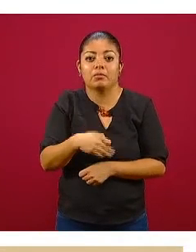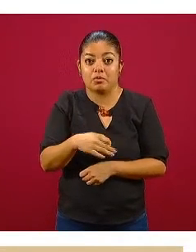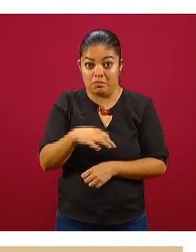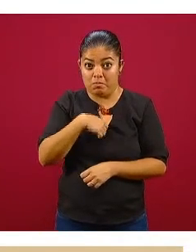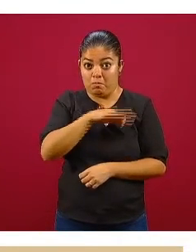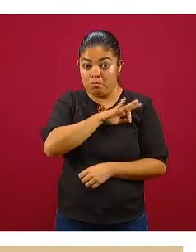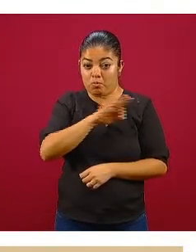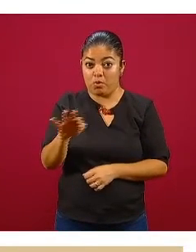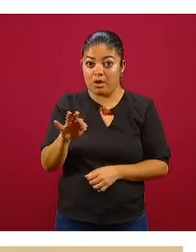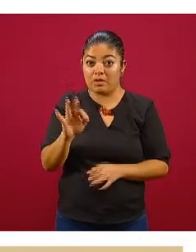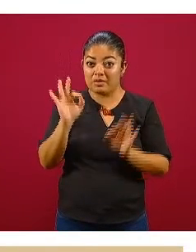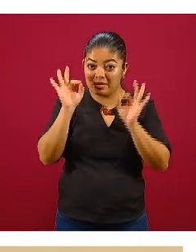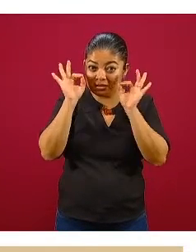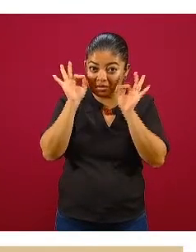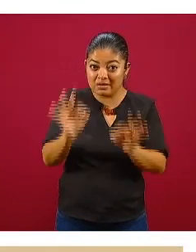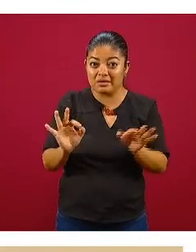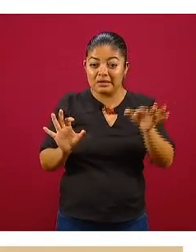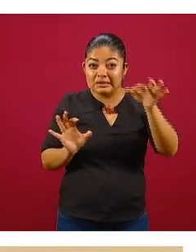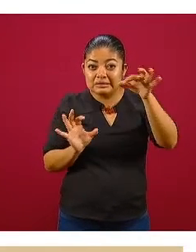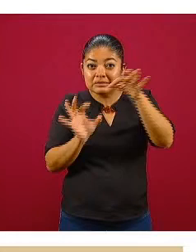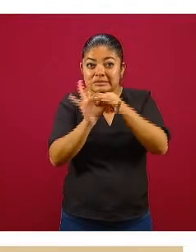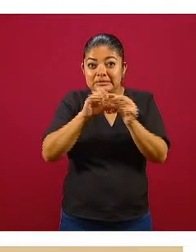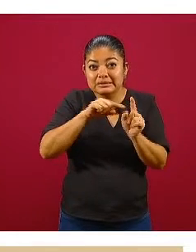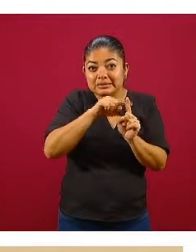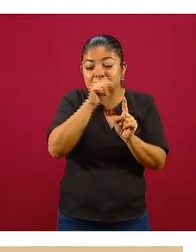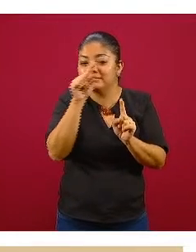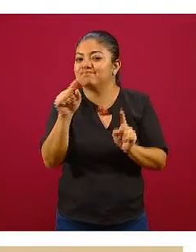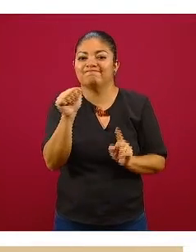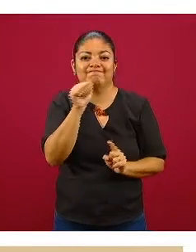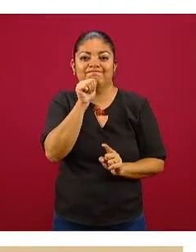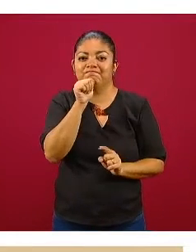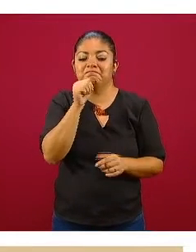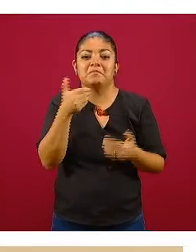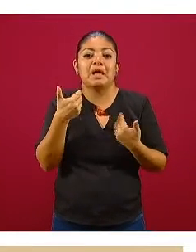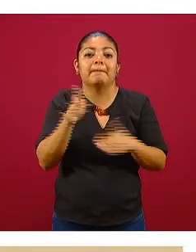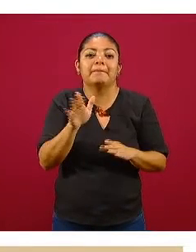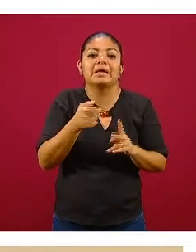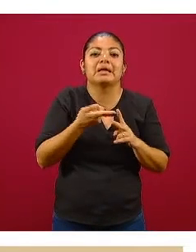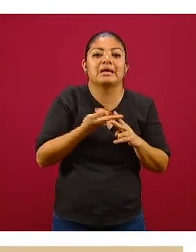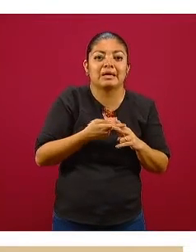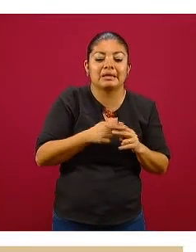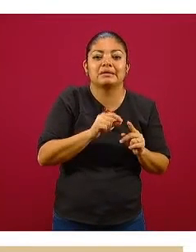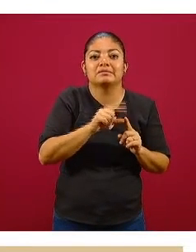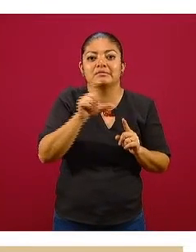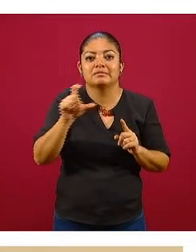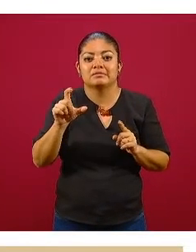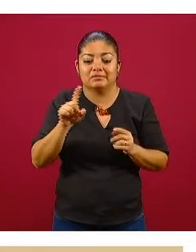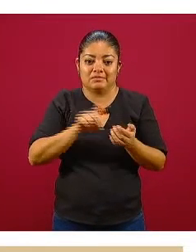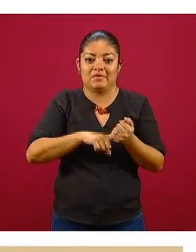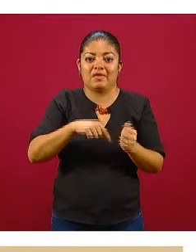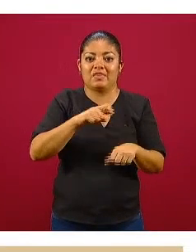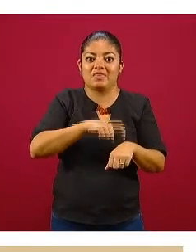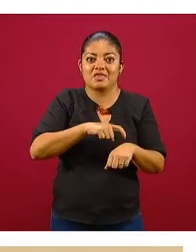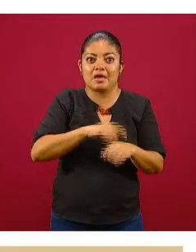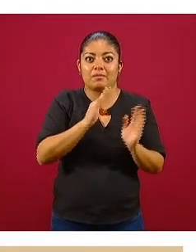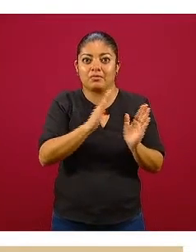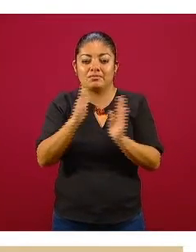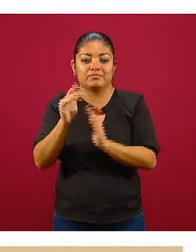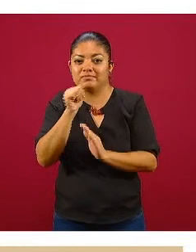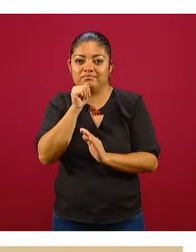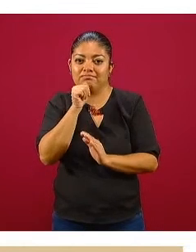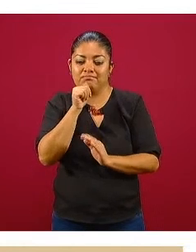predicción que converja en una curva única hay dispersión territorial y hay dispersión en el tiempo la siguiente